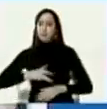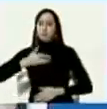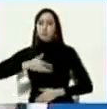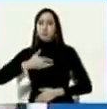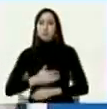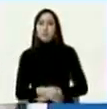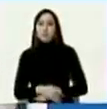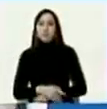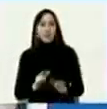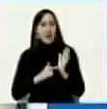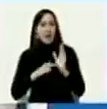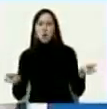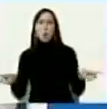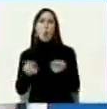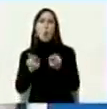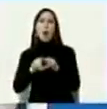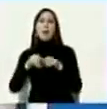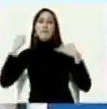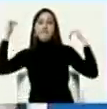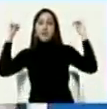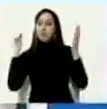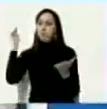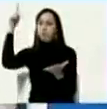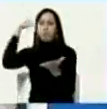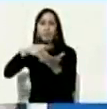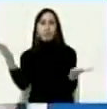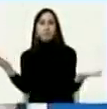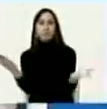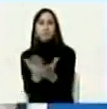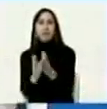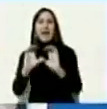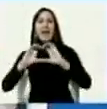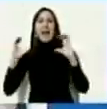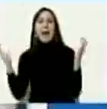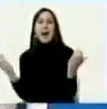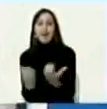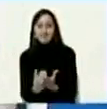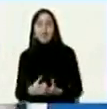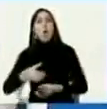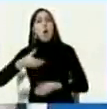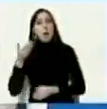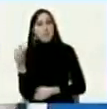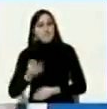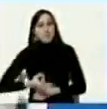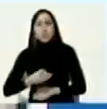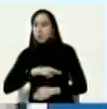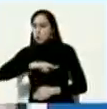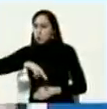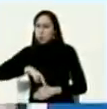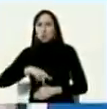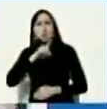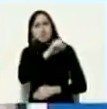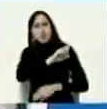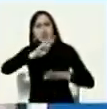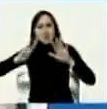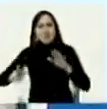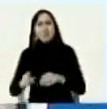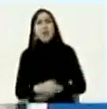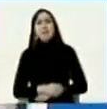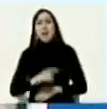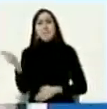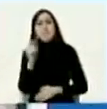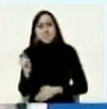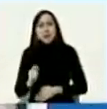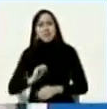vamos a convertir en una fiesta el día del regreso a clase porque de verdad ya llevamos ¿cuántos? 16 meses de la pandemia